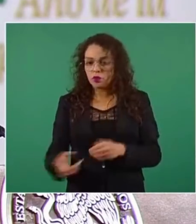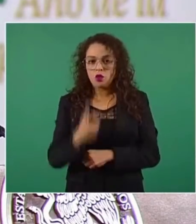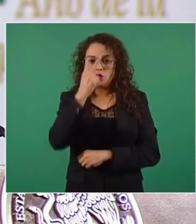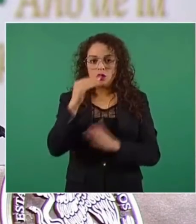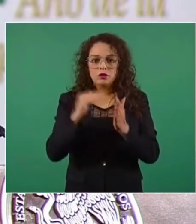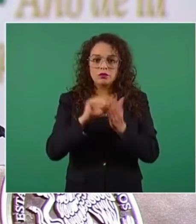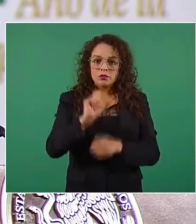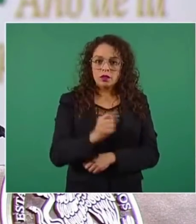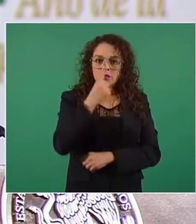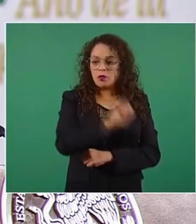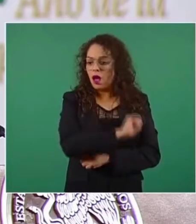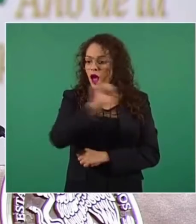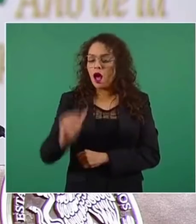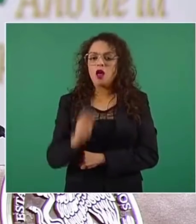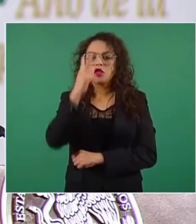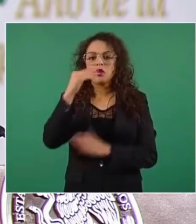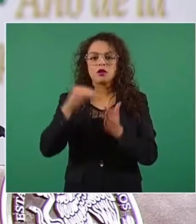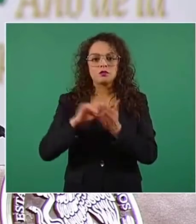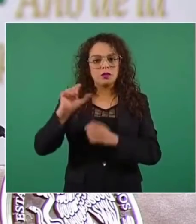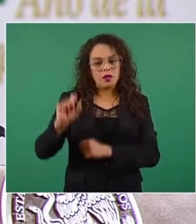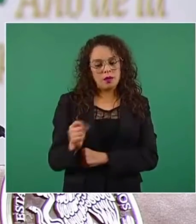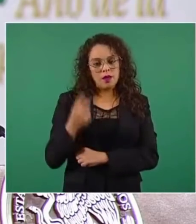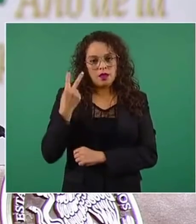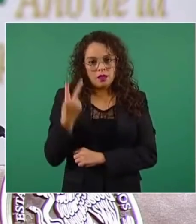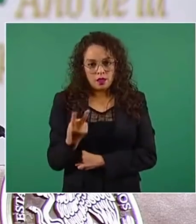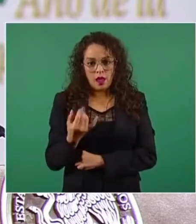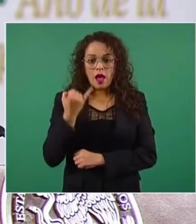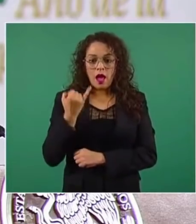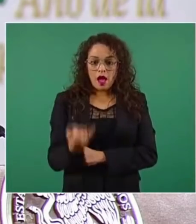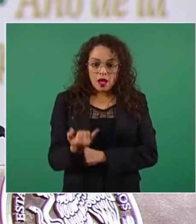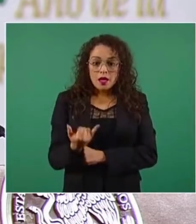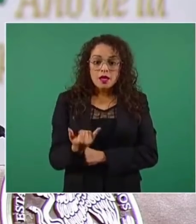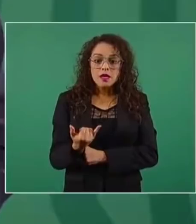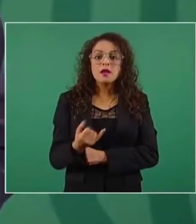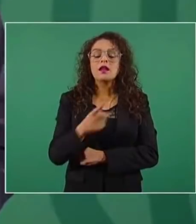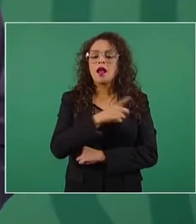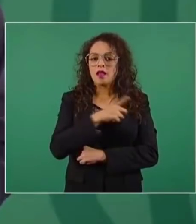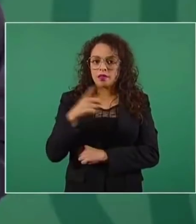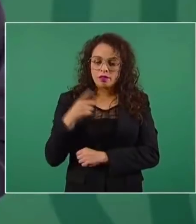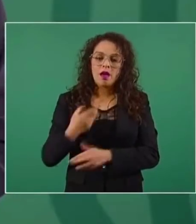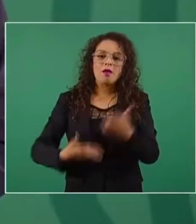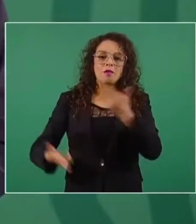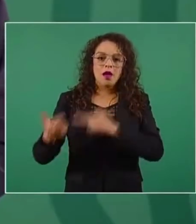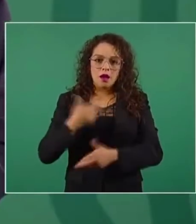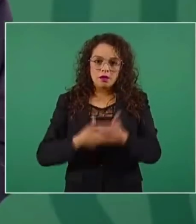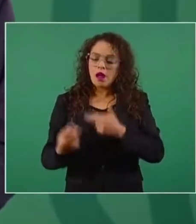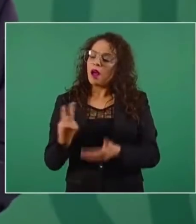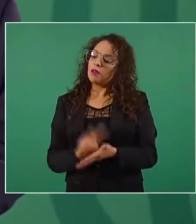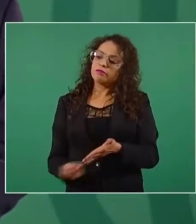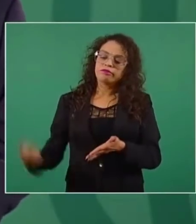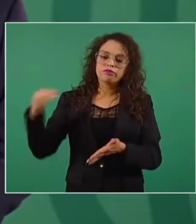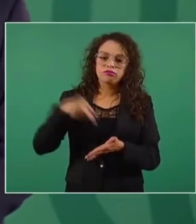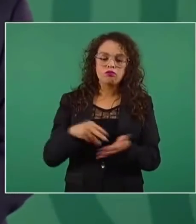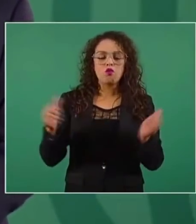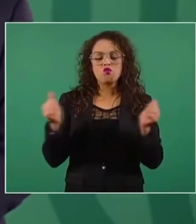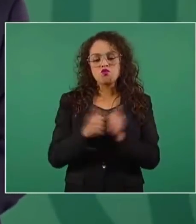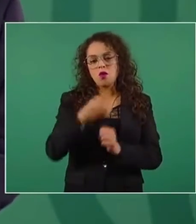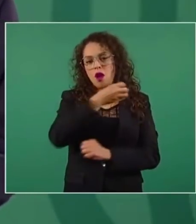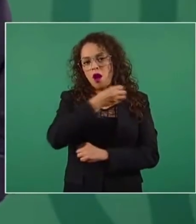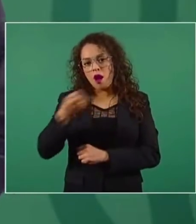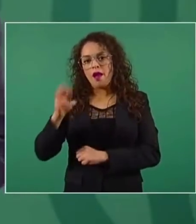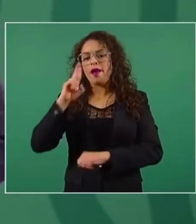reanudar las actividades del servicio público educativo de forma presencial, cauta, ordenada y